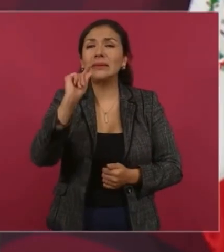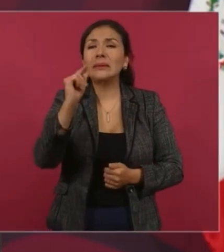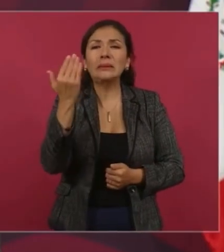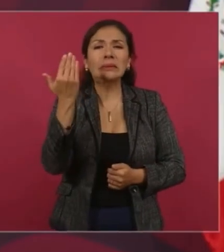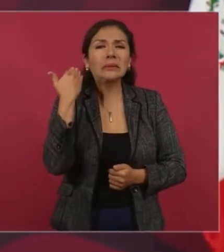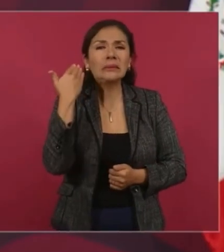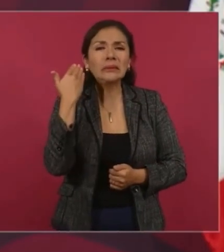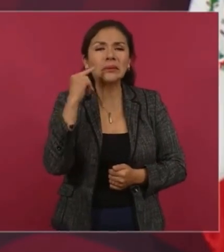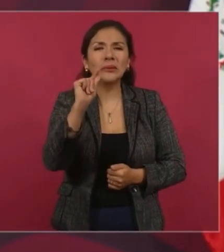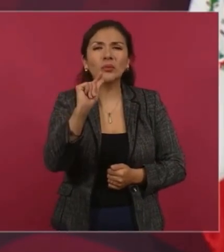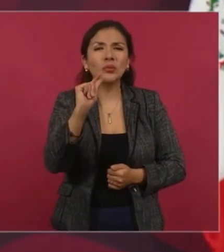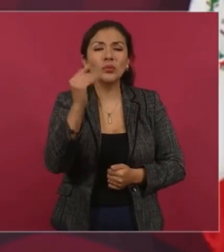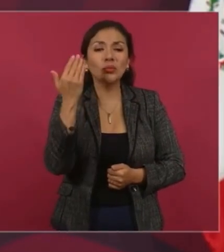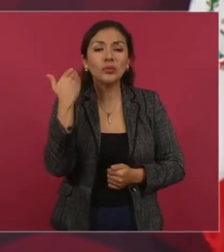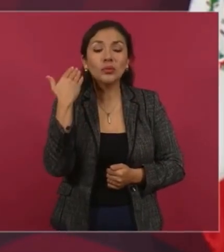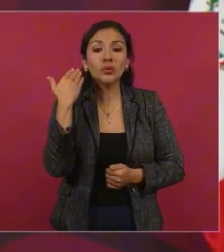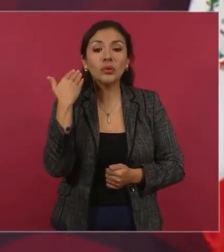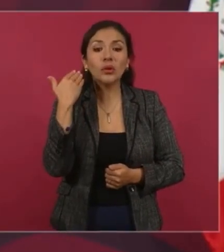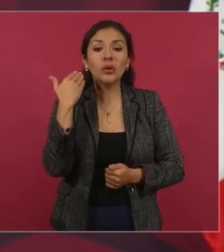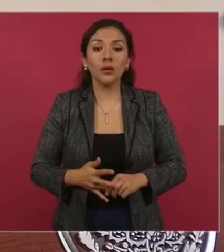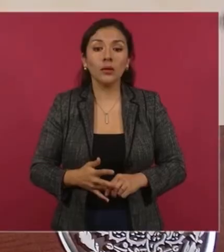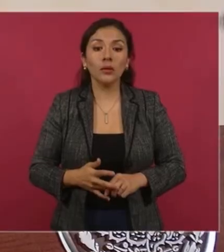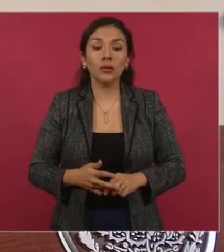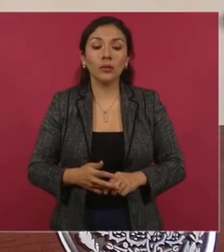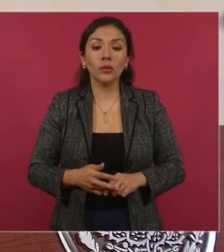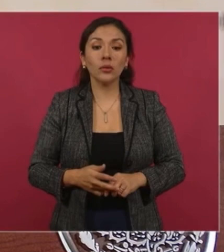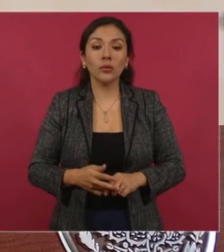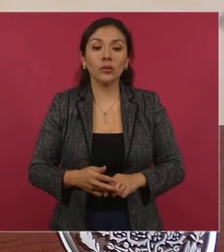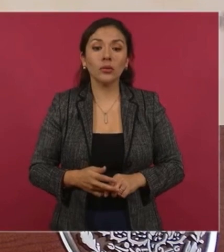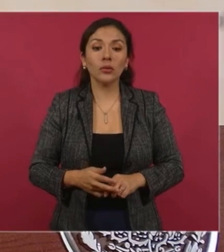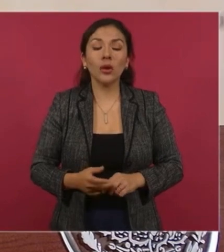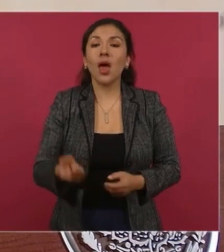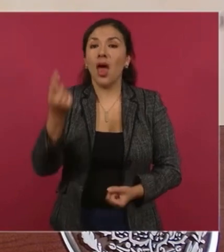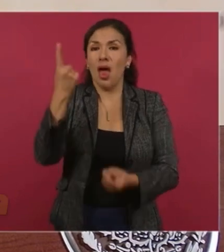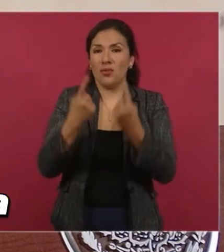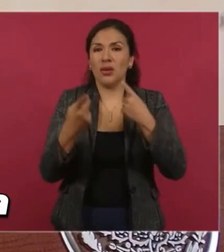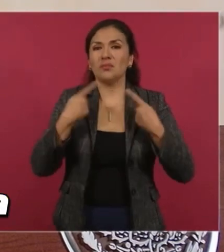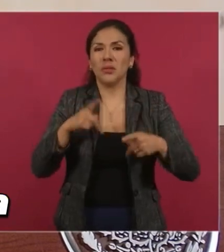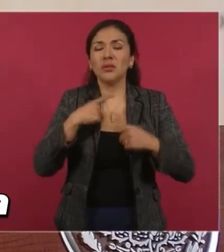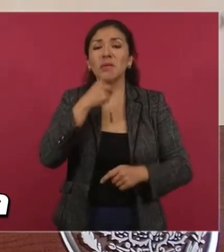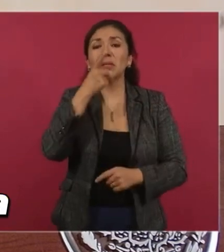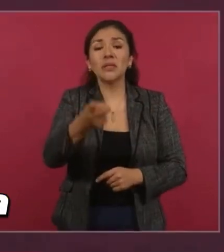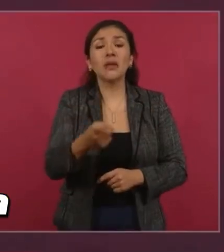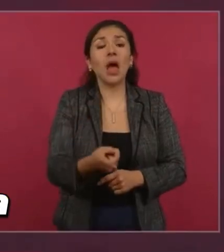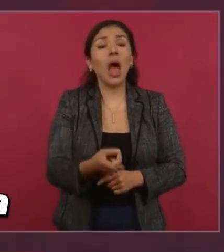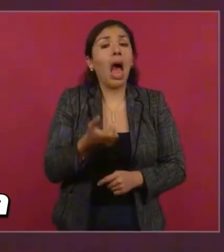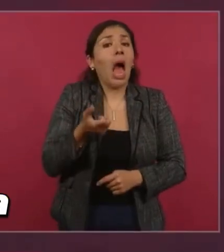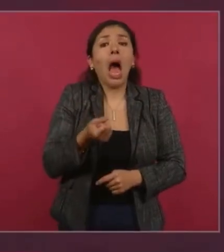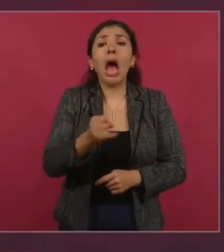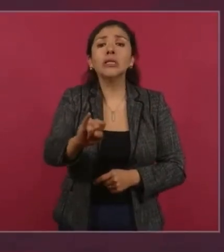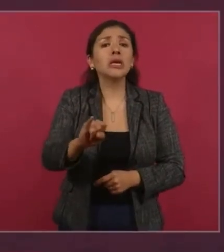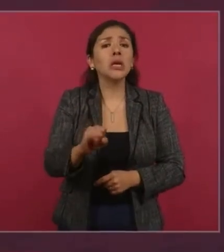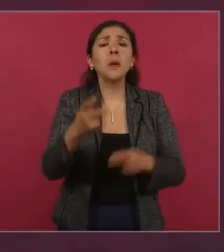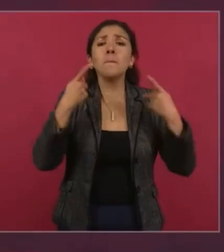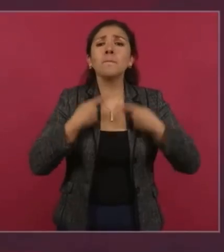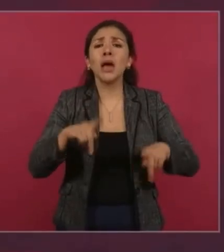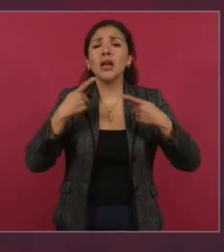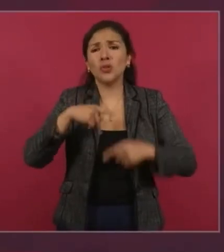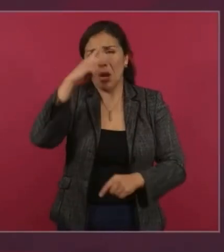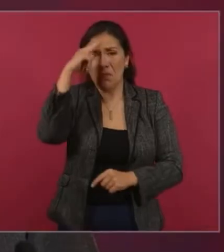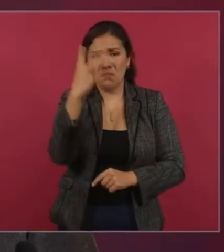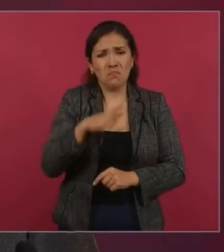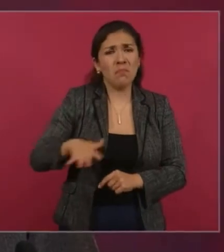alguien dijo la corrupción es parte de la cultura del pueblo de México.